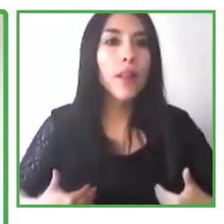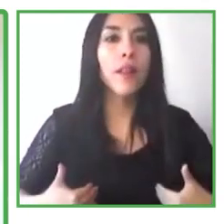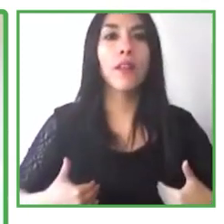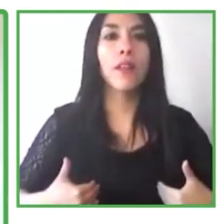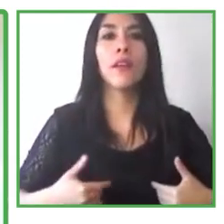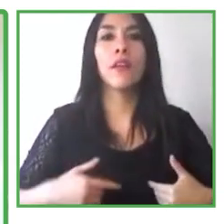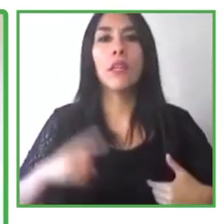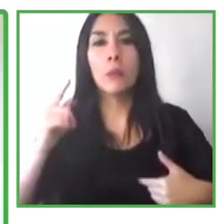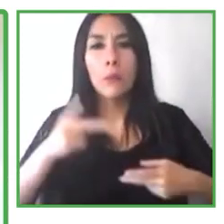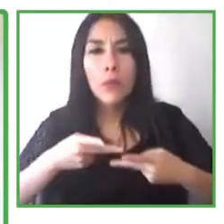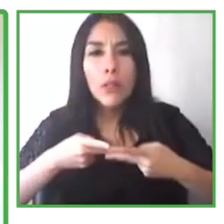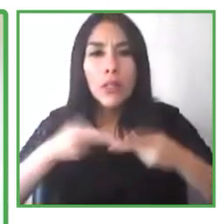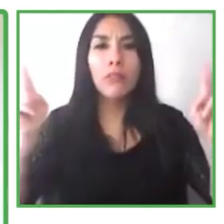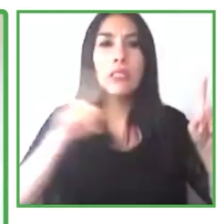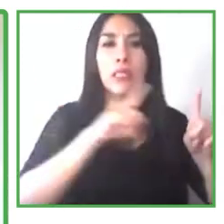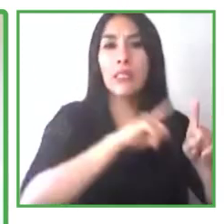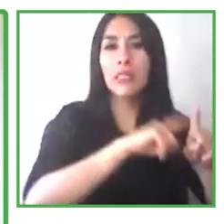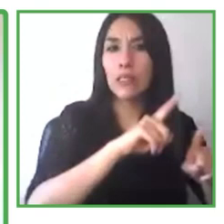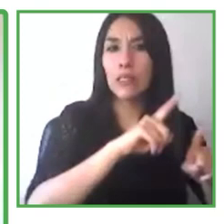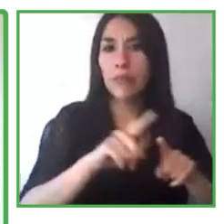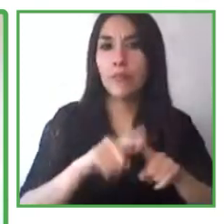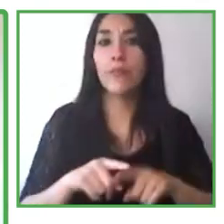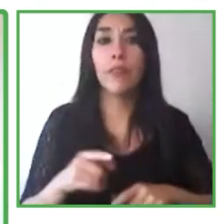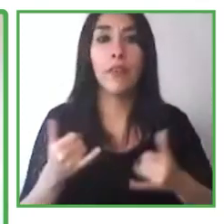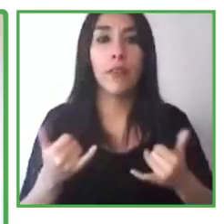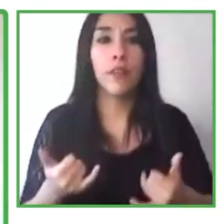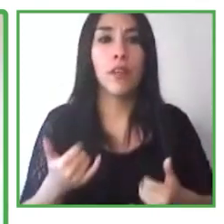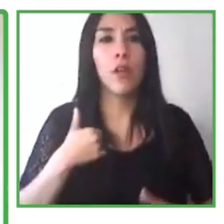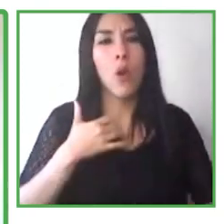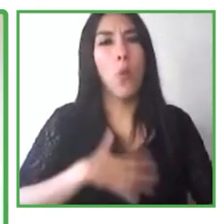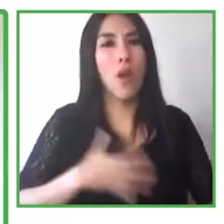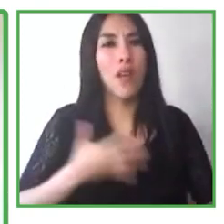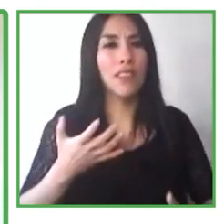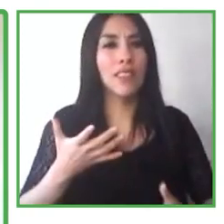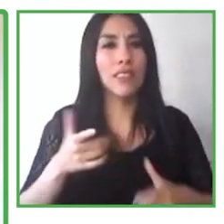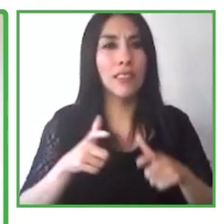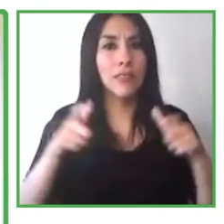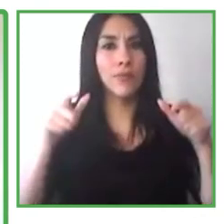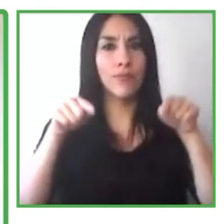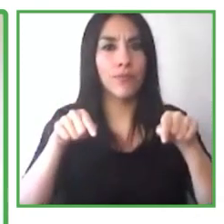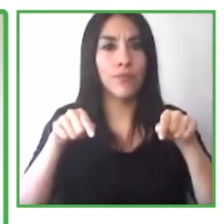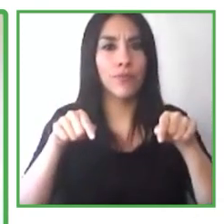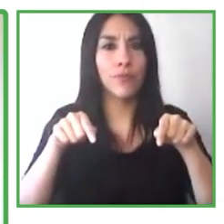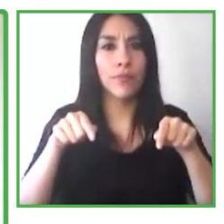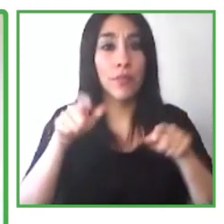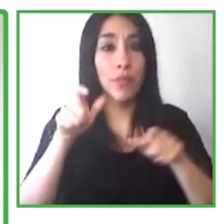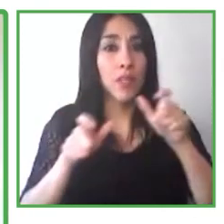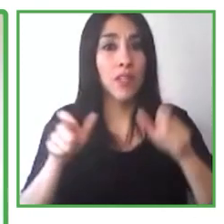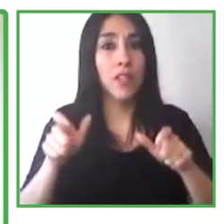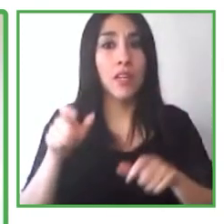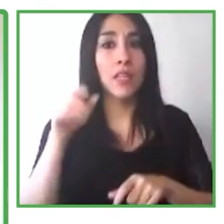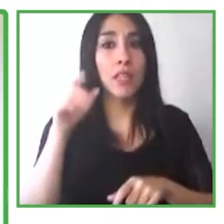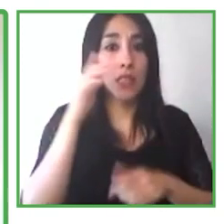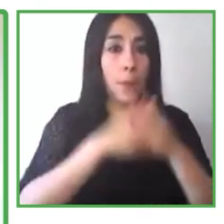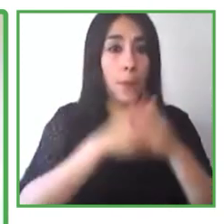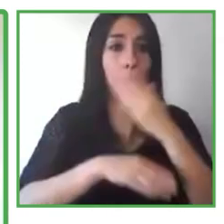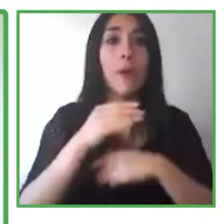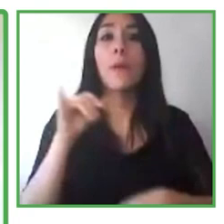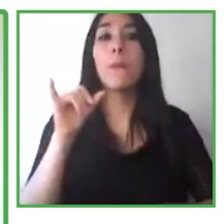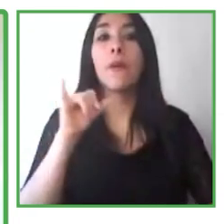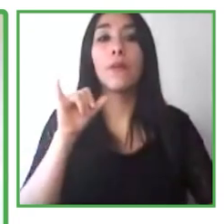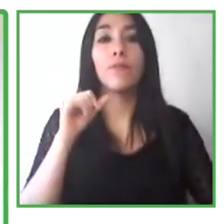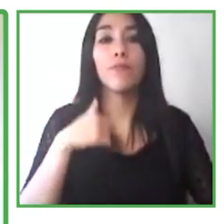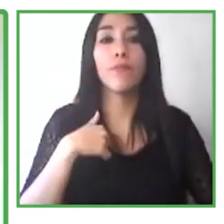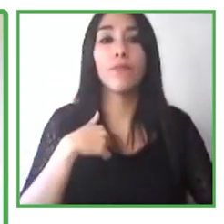también queremos tener algunos programas fuera de los Estados Unidos a dos mercados globales. Así que, por favor,